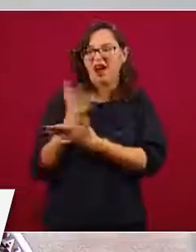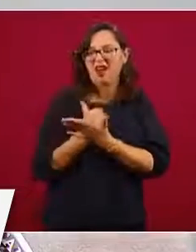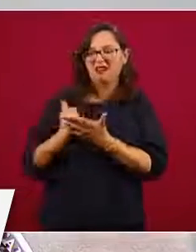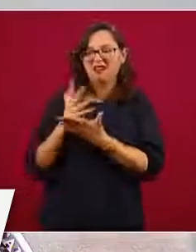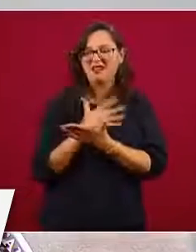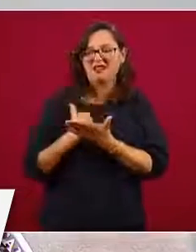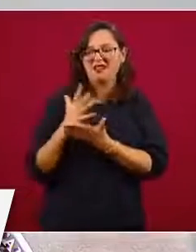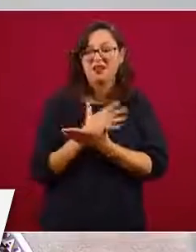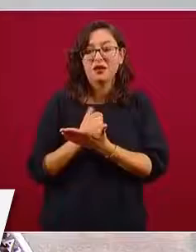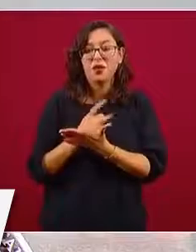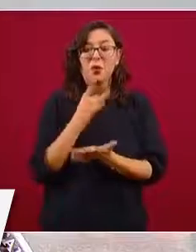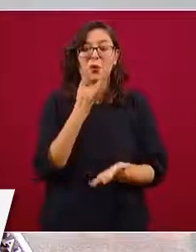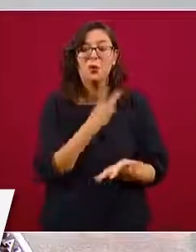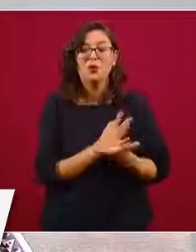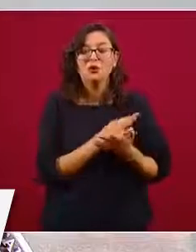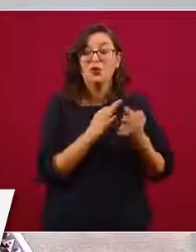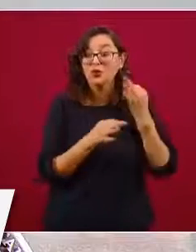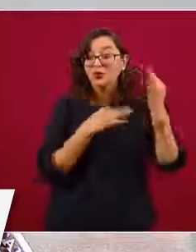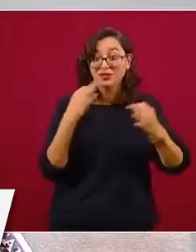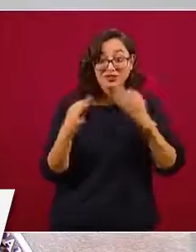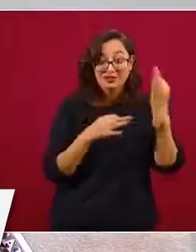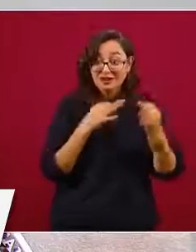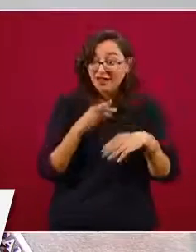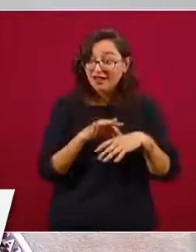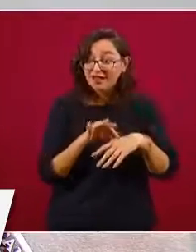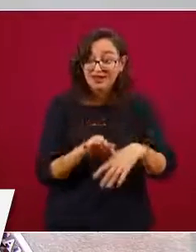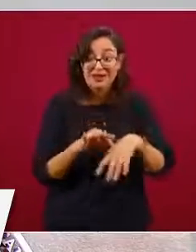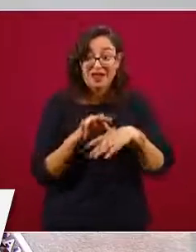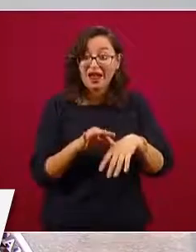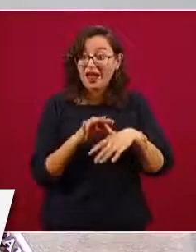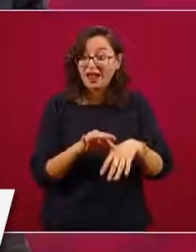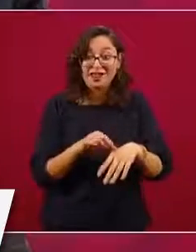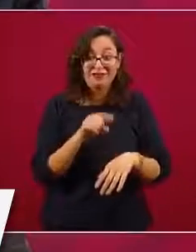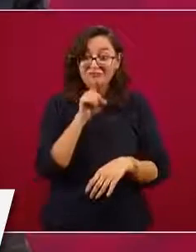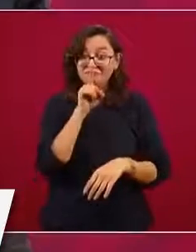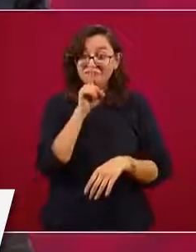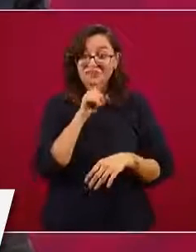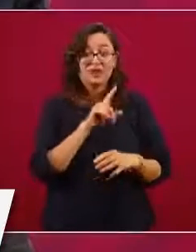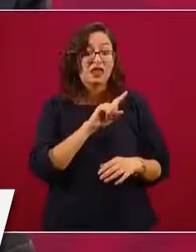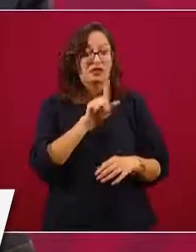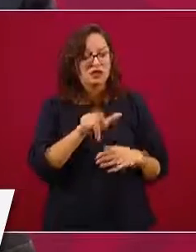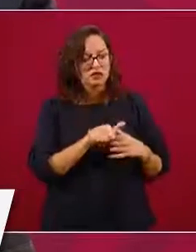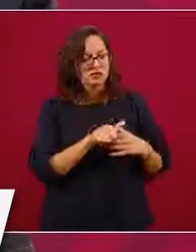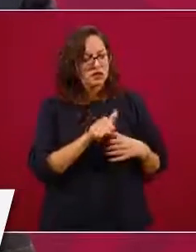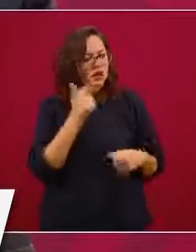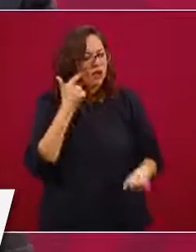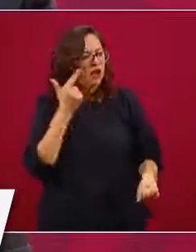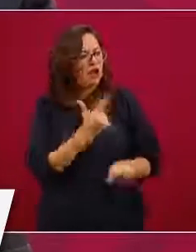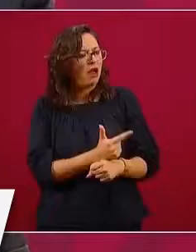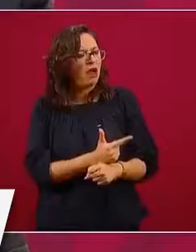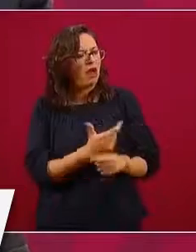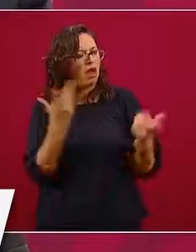y luego se supo que no iban tan avanzados,